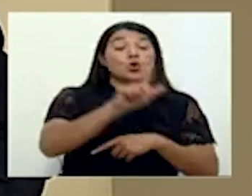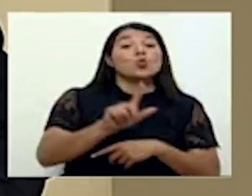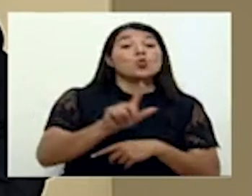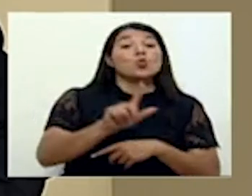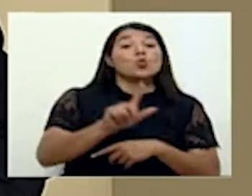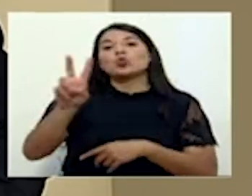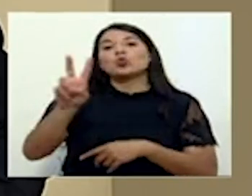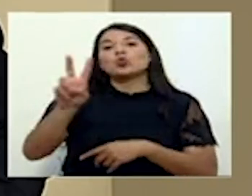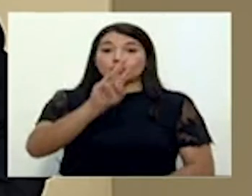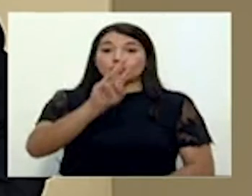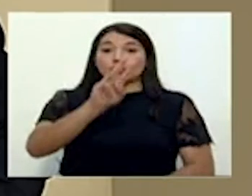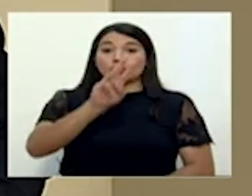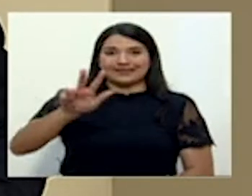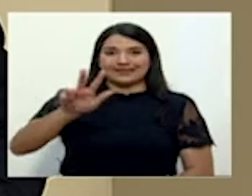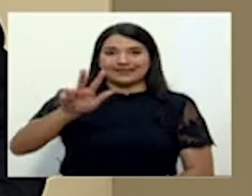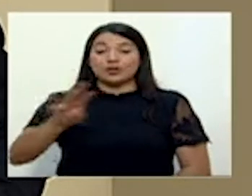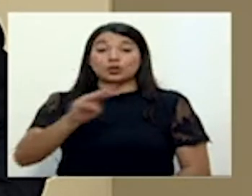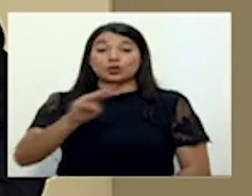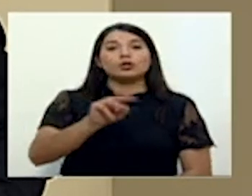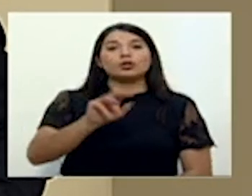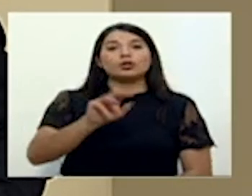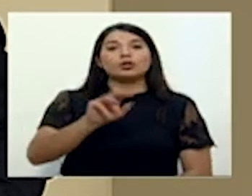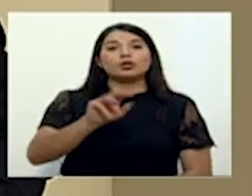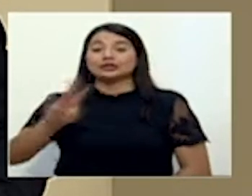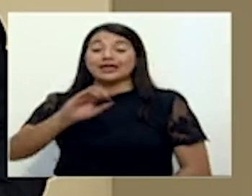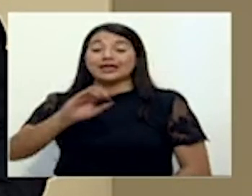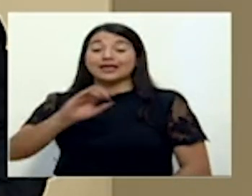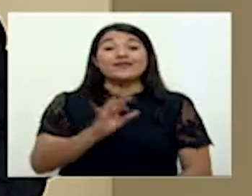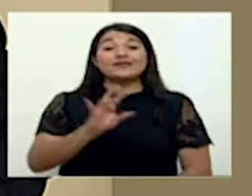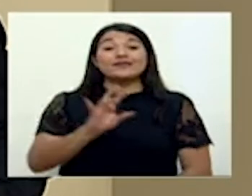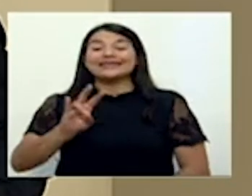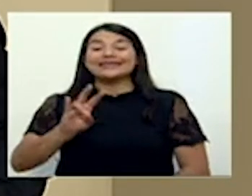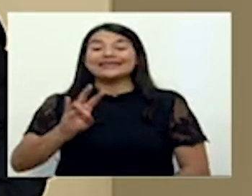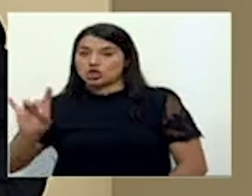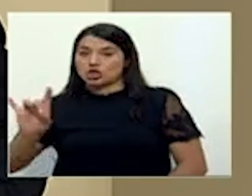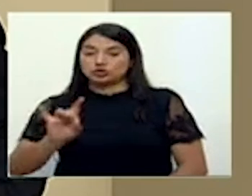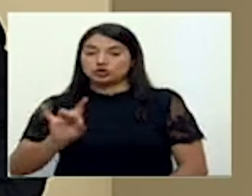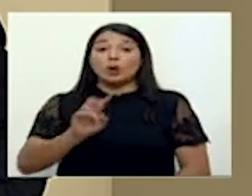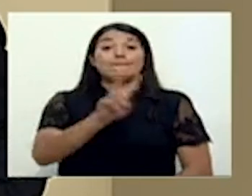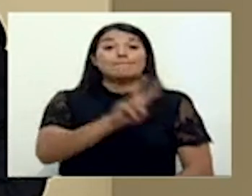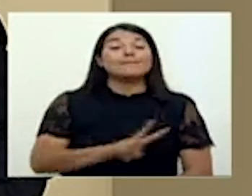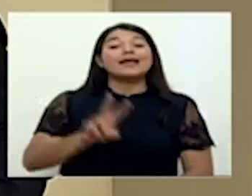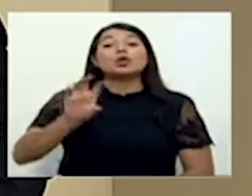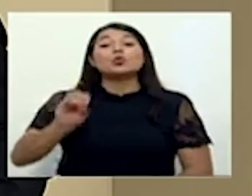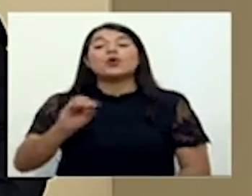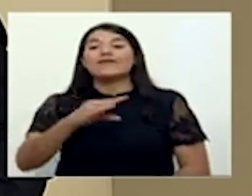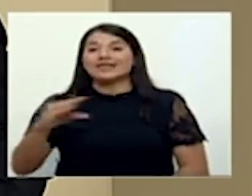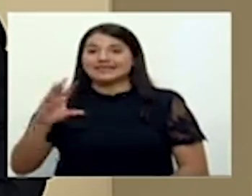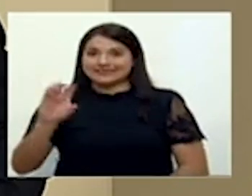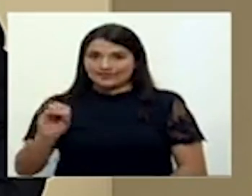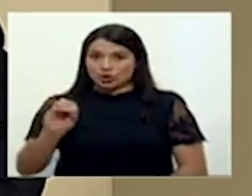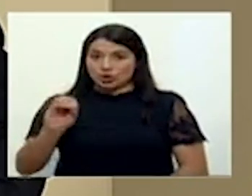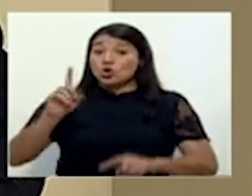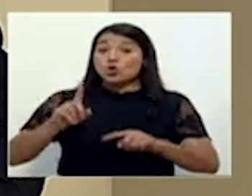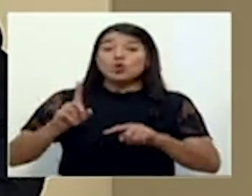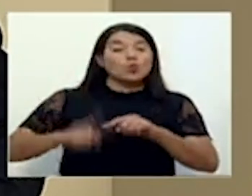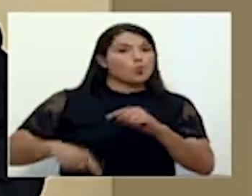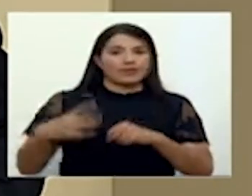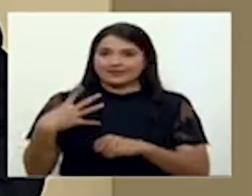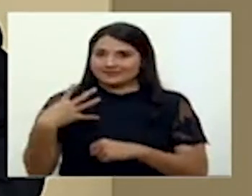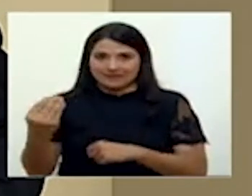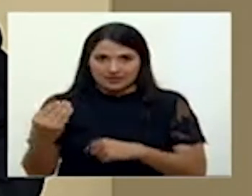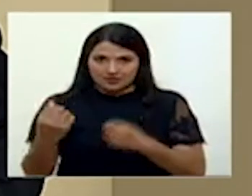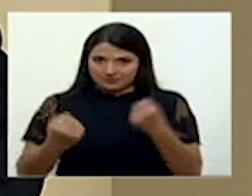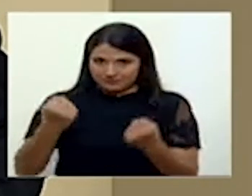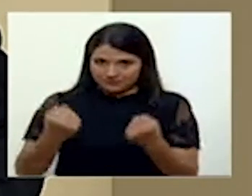martes tres y cuatro, miércoles cinco y seis, jueves siete y ocho, viernes nueve y cero, y los